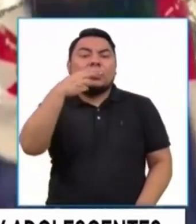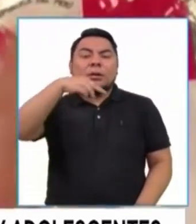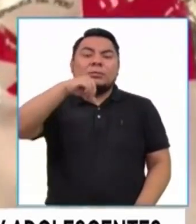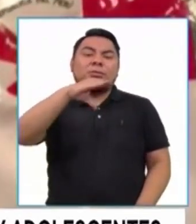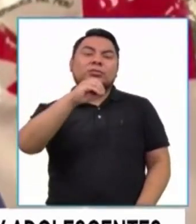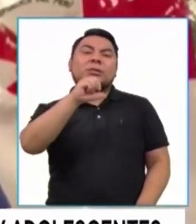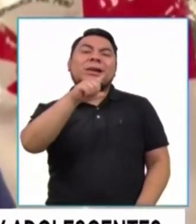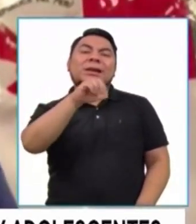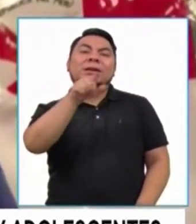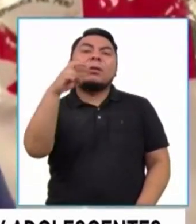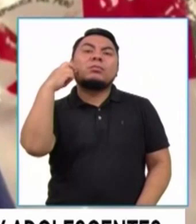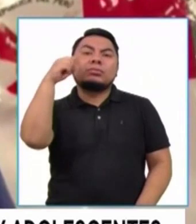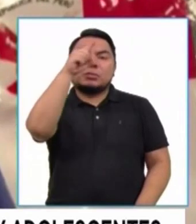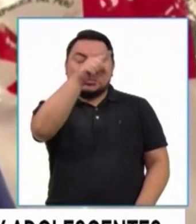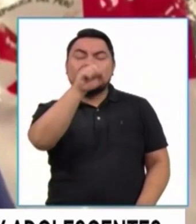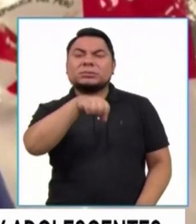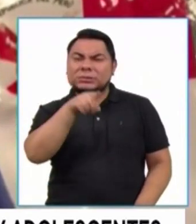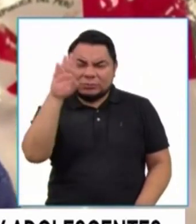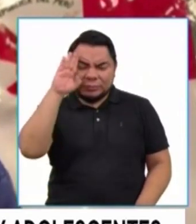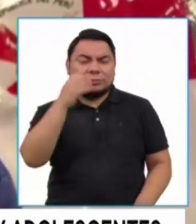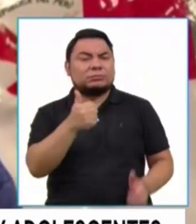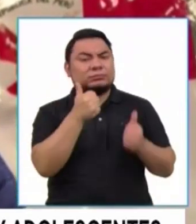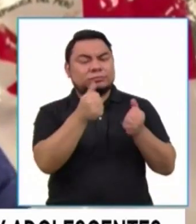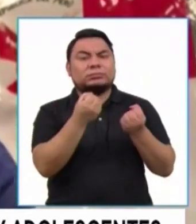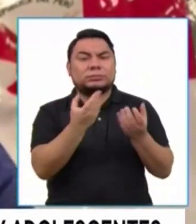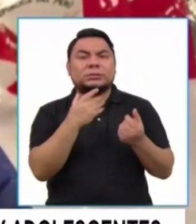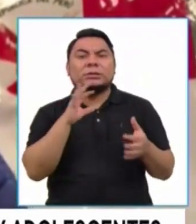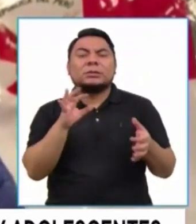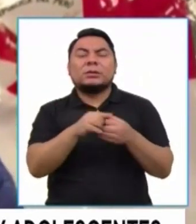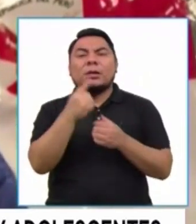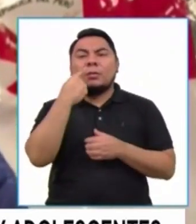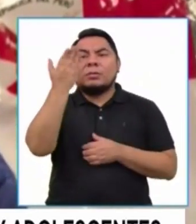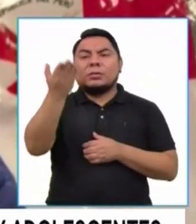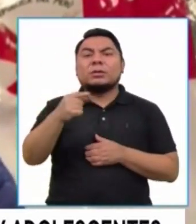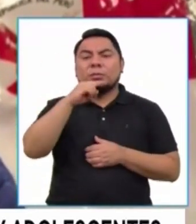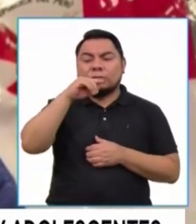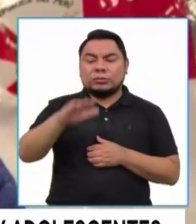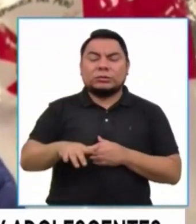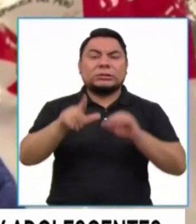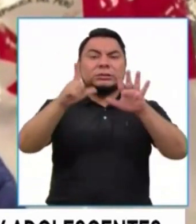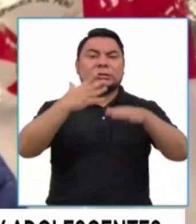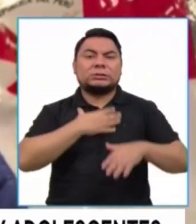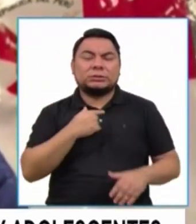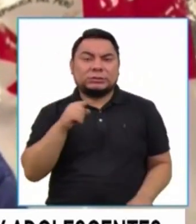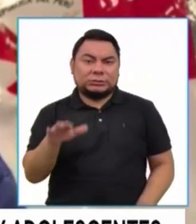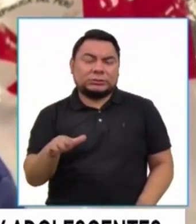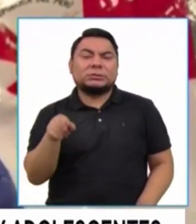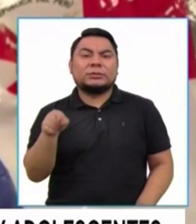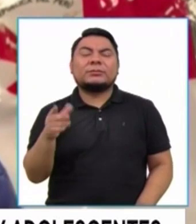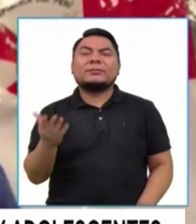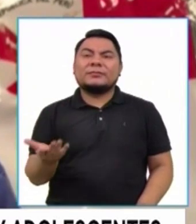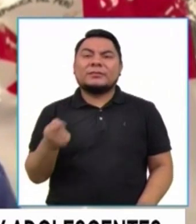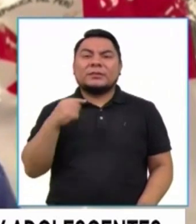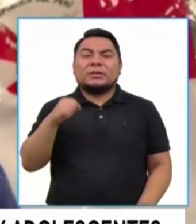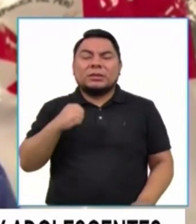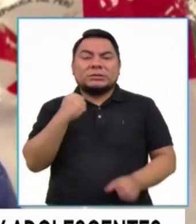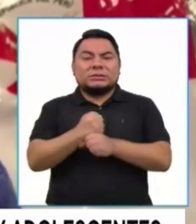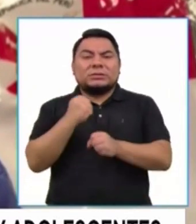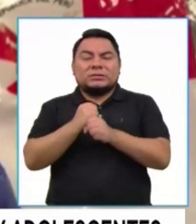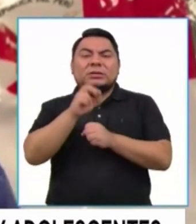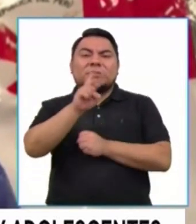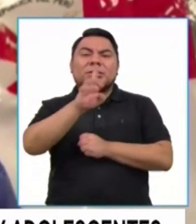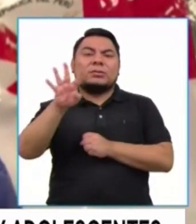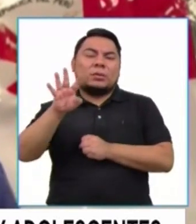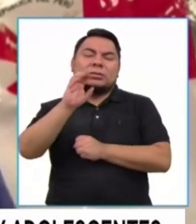Lara de Puno, quien nos envió el caso de una niña de 7 años y estamos trabajando